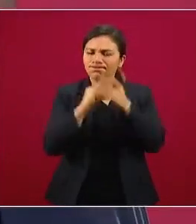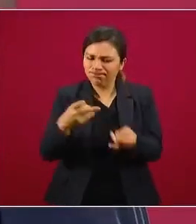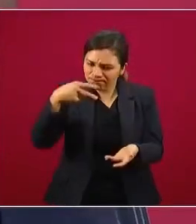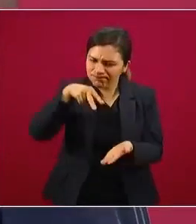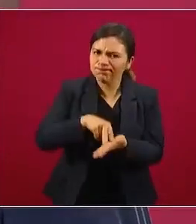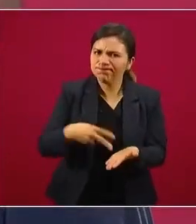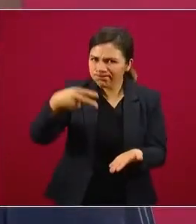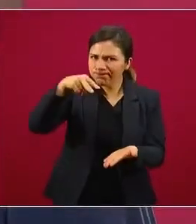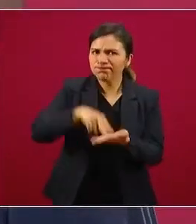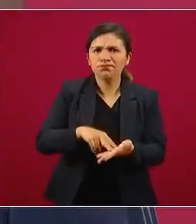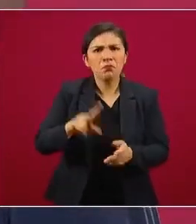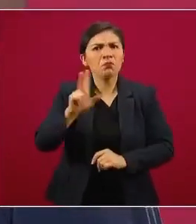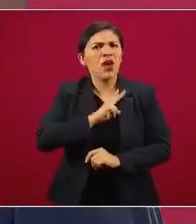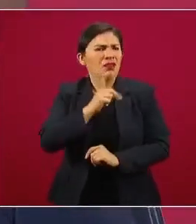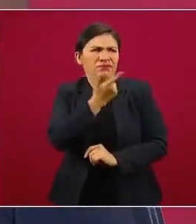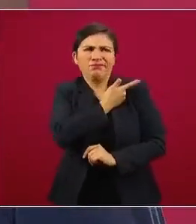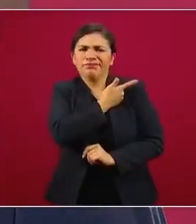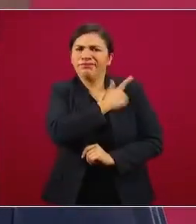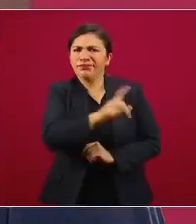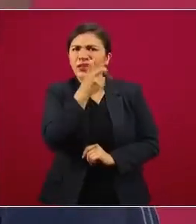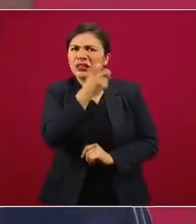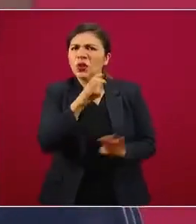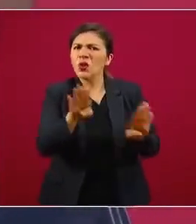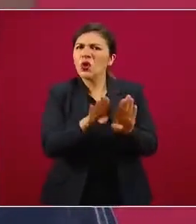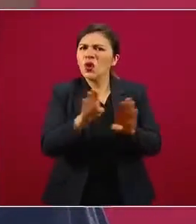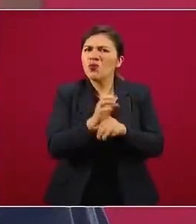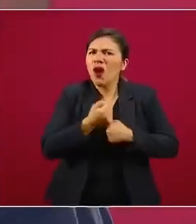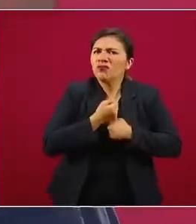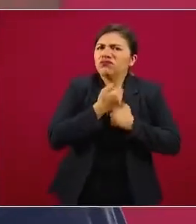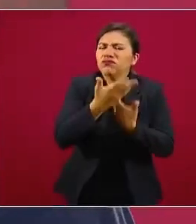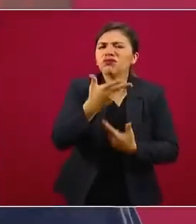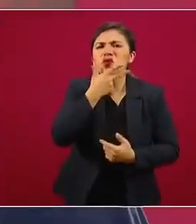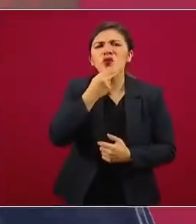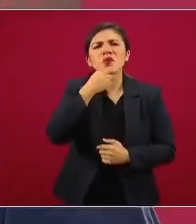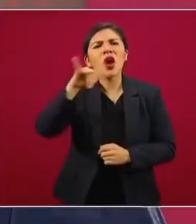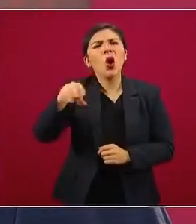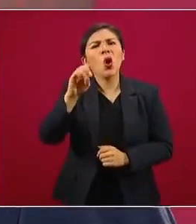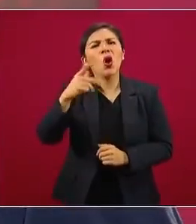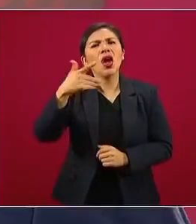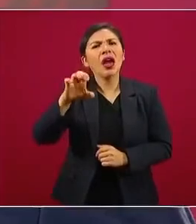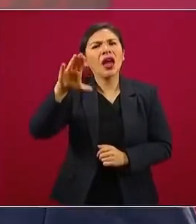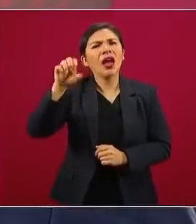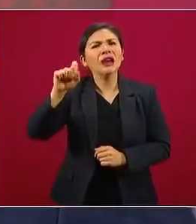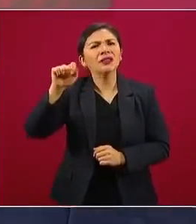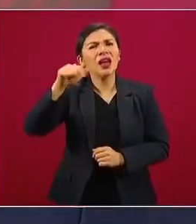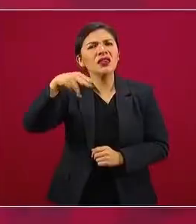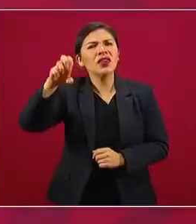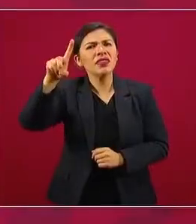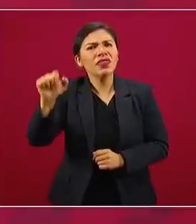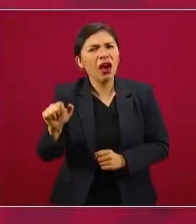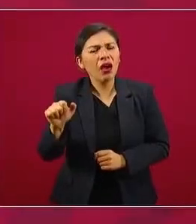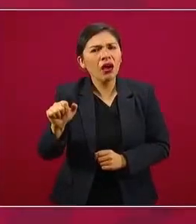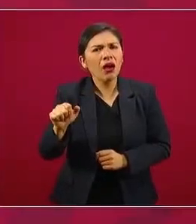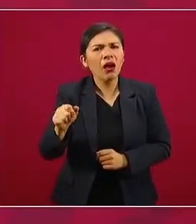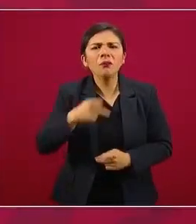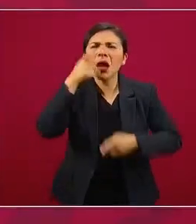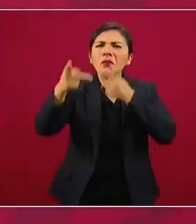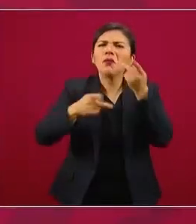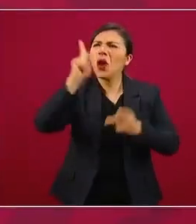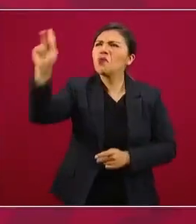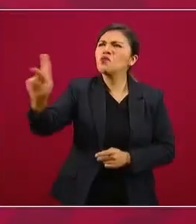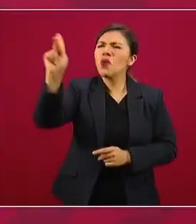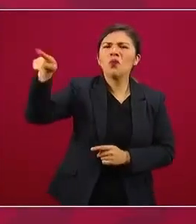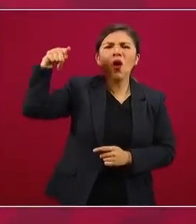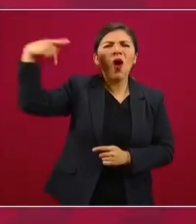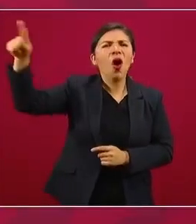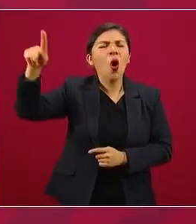inconformidad por las expresiones de Jorge Castañeda al referirse a un pueblo de